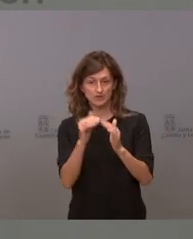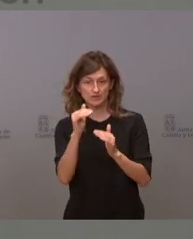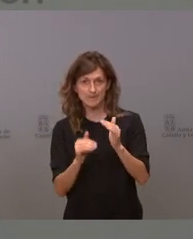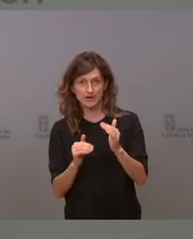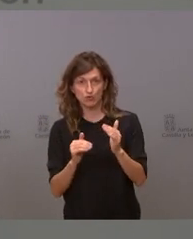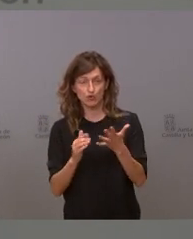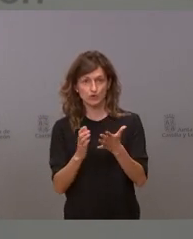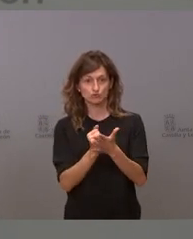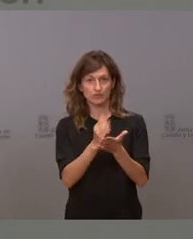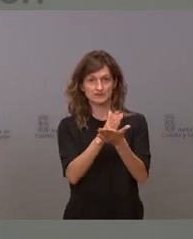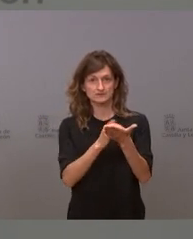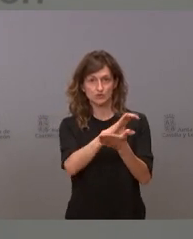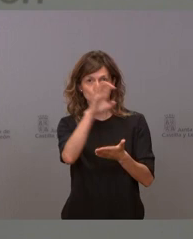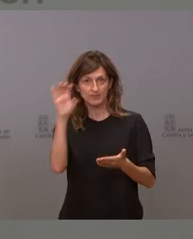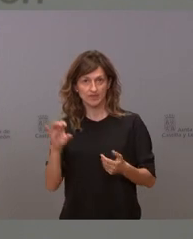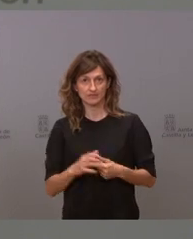todas las comunidades